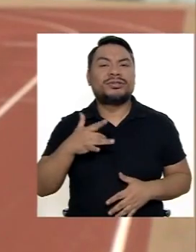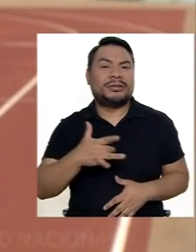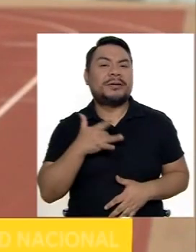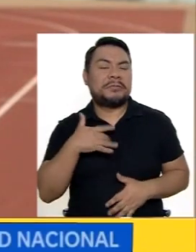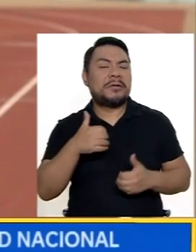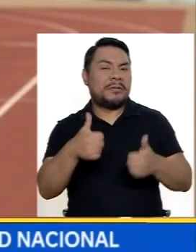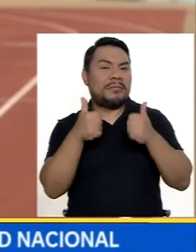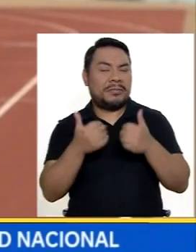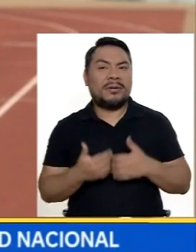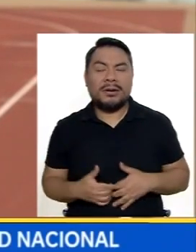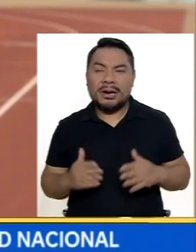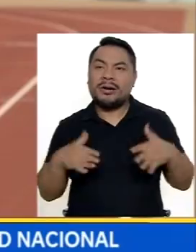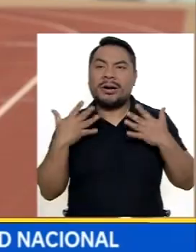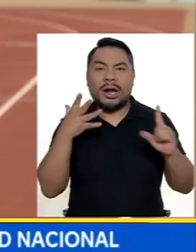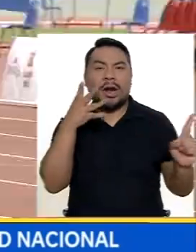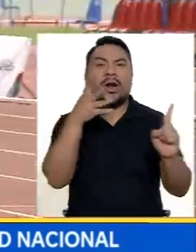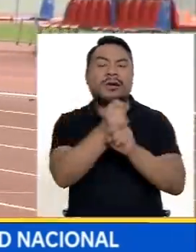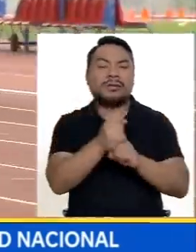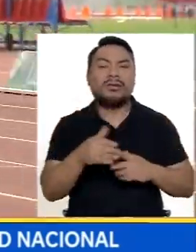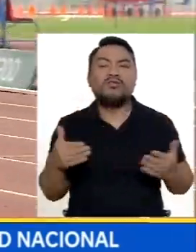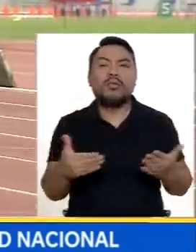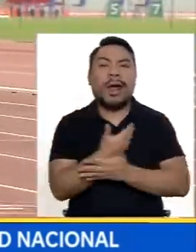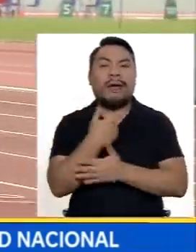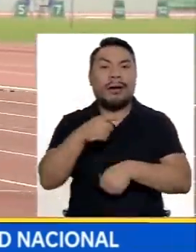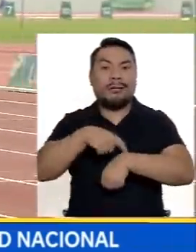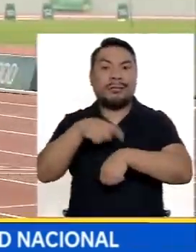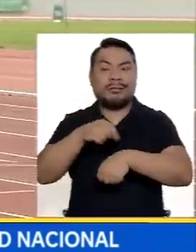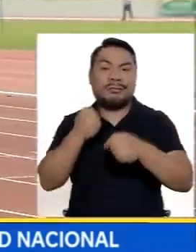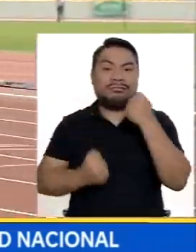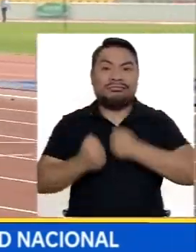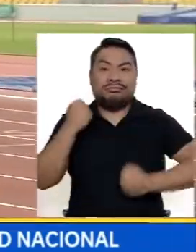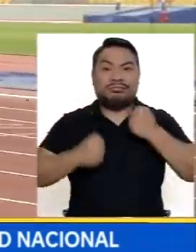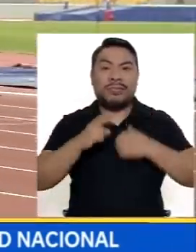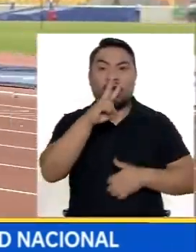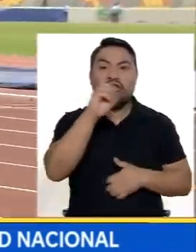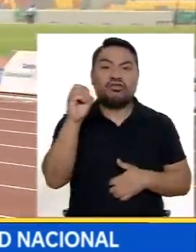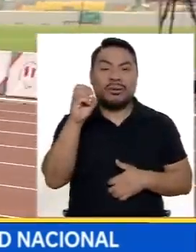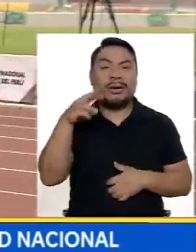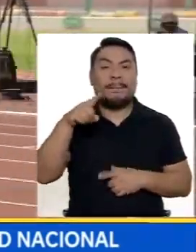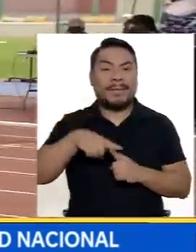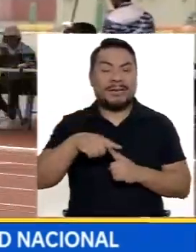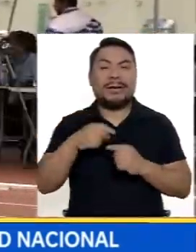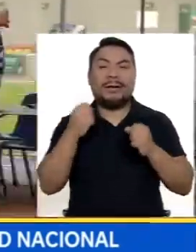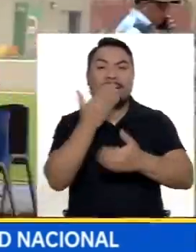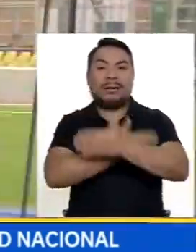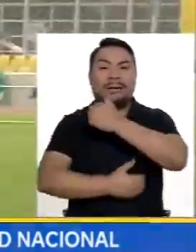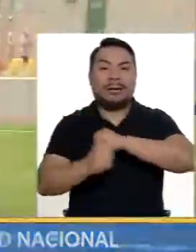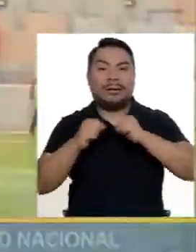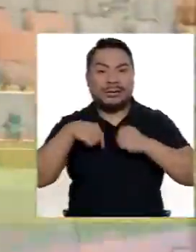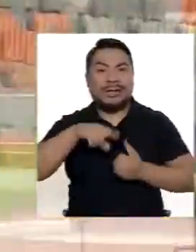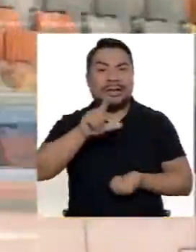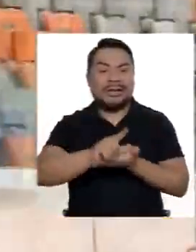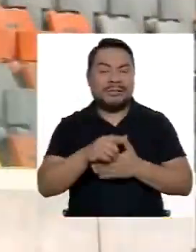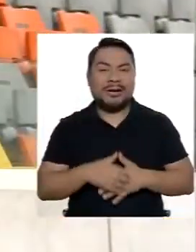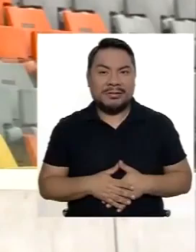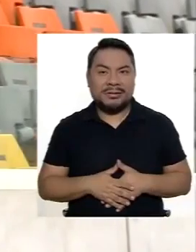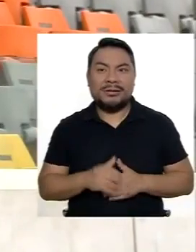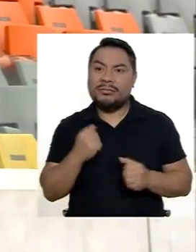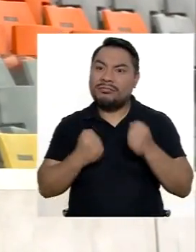Me siento muy bien Al haber logrado obtener un nuevo récord nacional En la prueba de 200 metros planos En el Open de Paratletismo en Lima